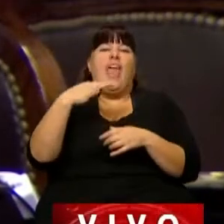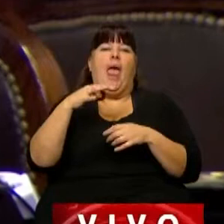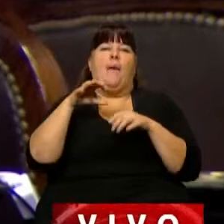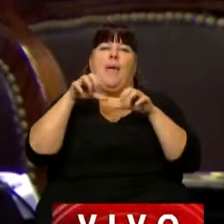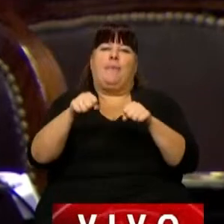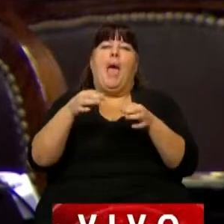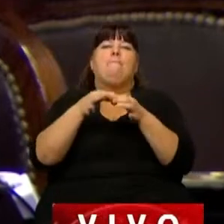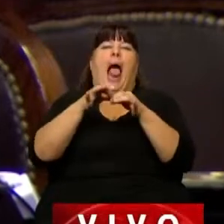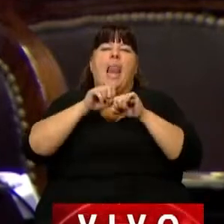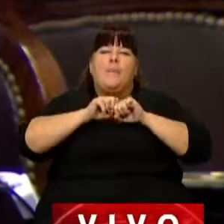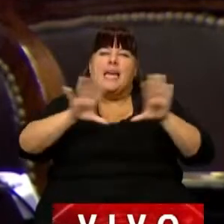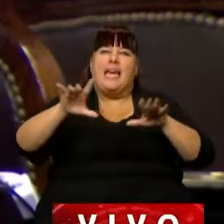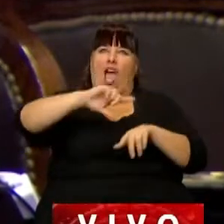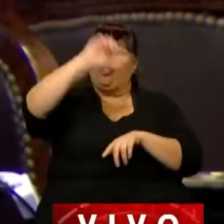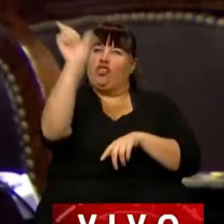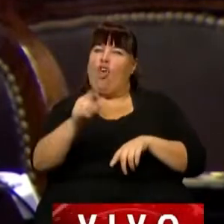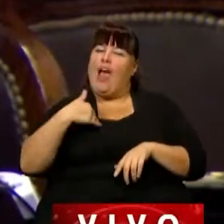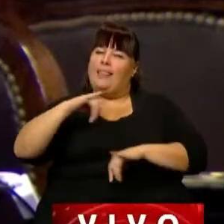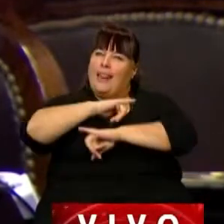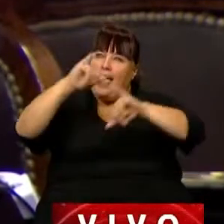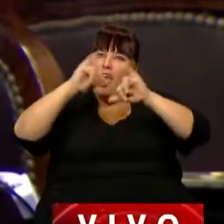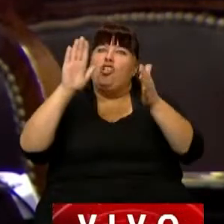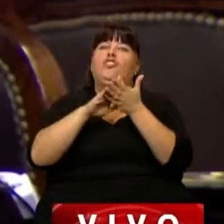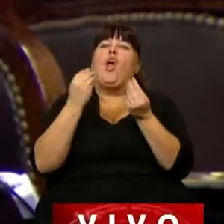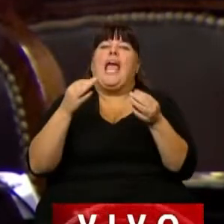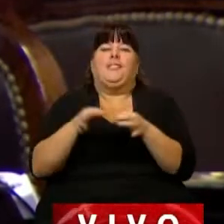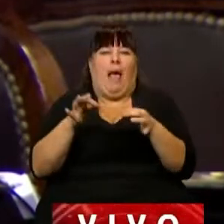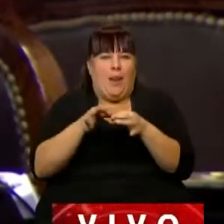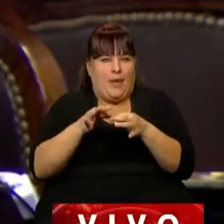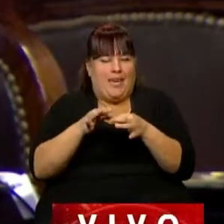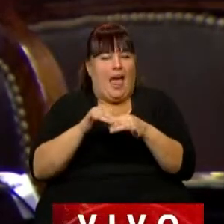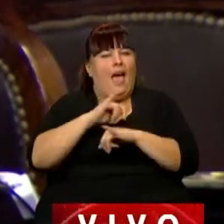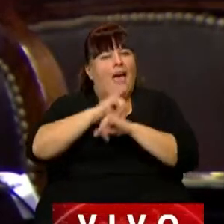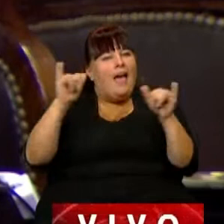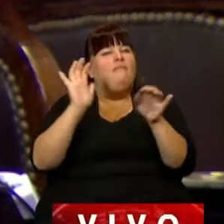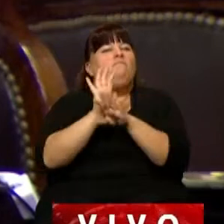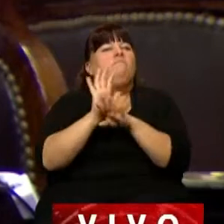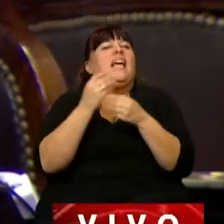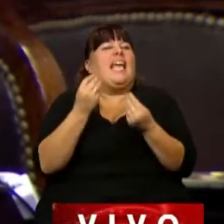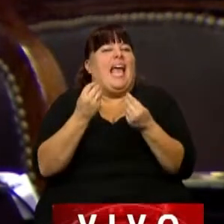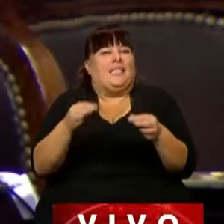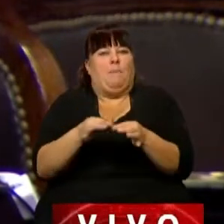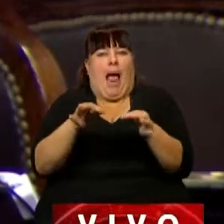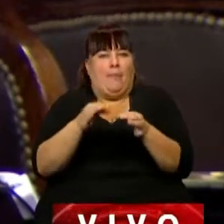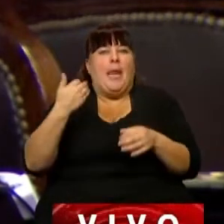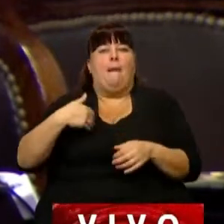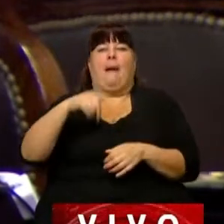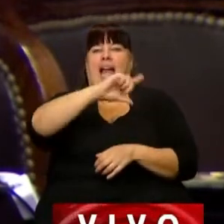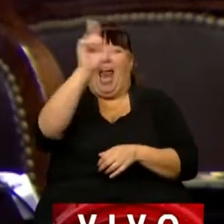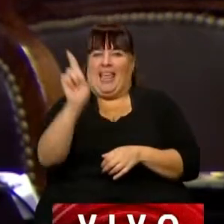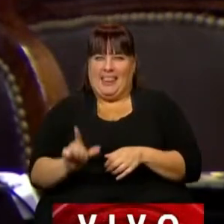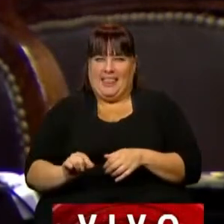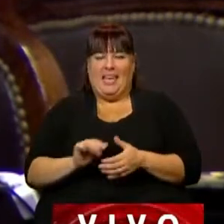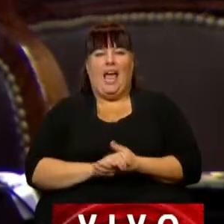malvinizar, que llegar a cada rincón de la patria, a cada rincón del país con el mensaje y el significado de lo que es Malvinas para la República